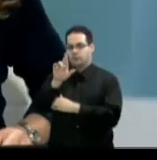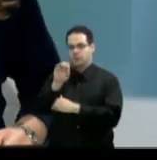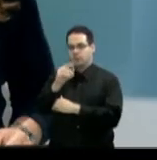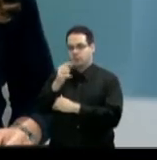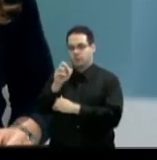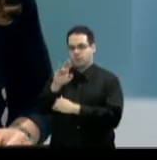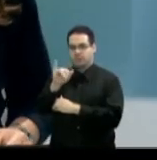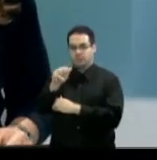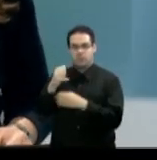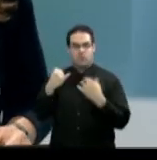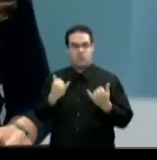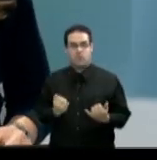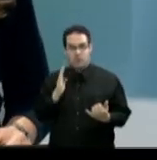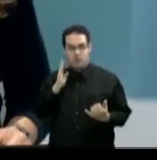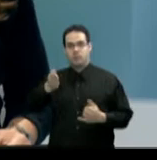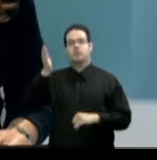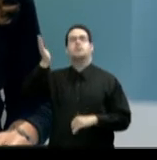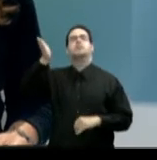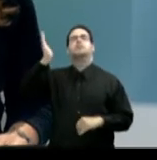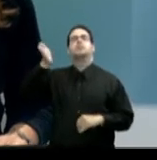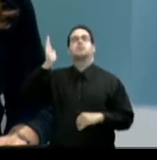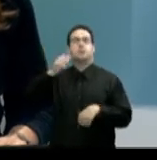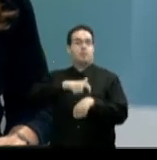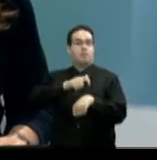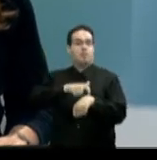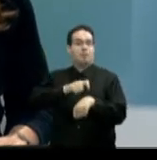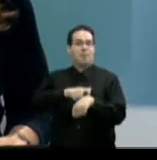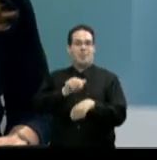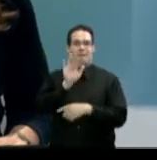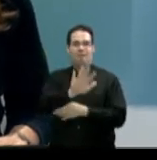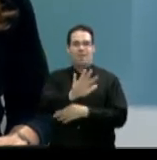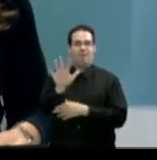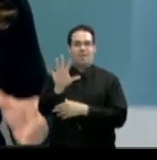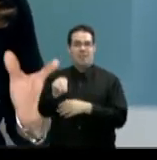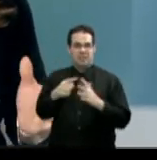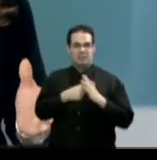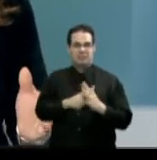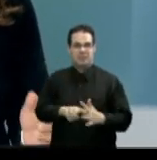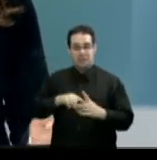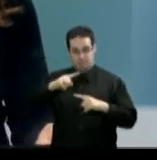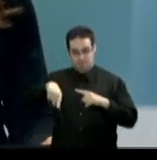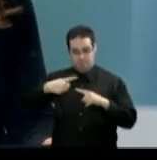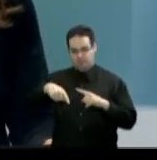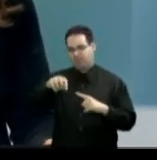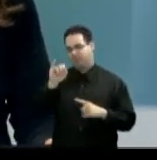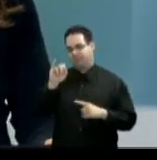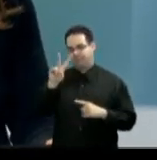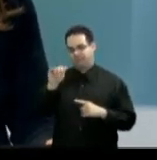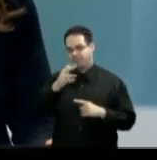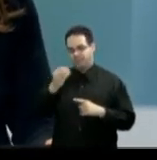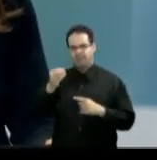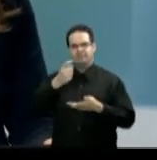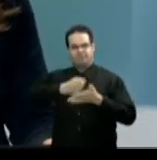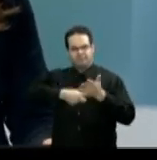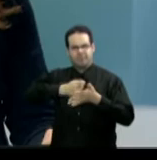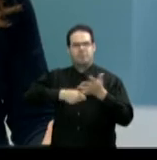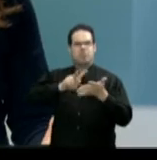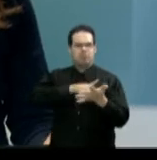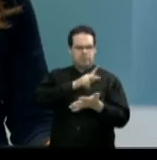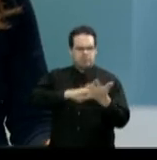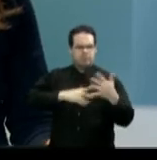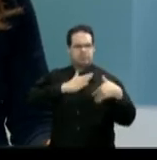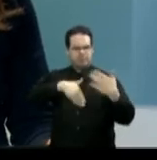padilla ofrecerá un mensaje al país sobre la transformación del sistema contributivo eso será hoy a las 5 y 50 pm